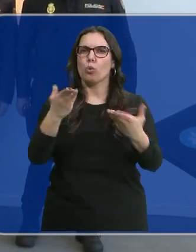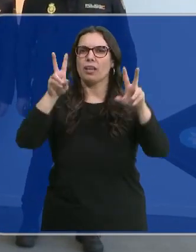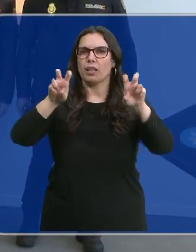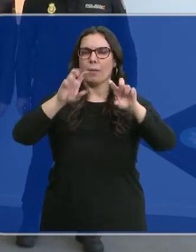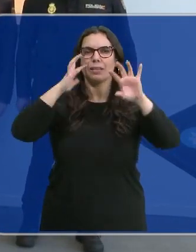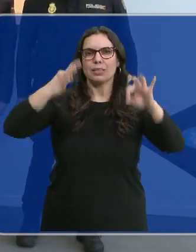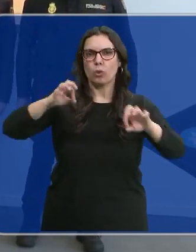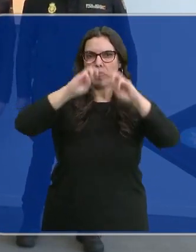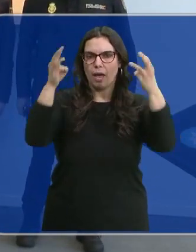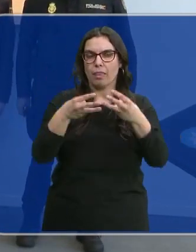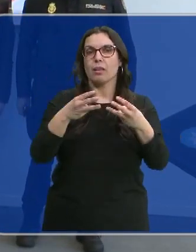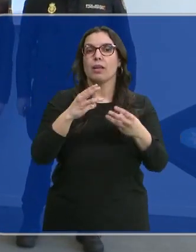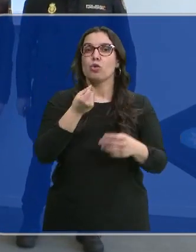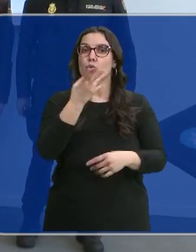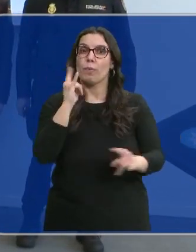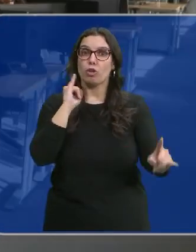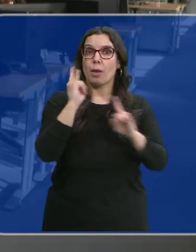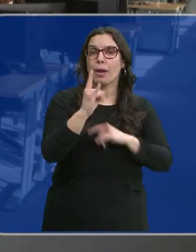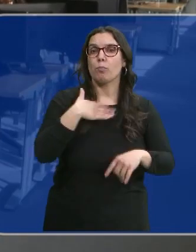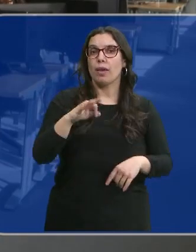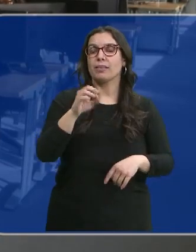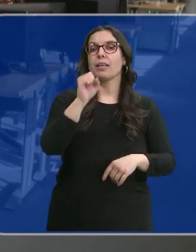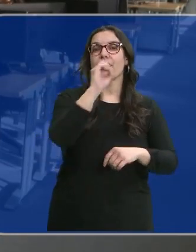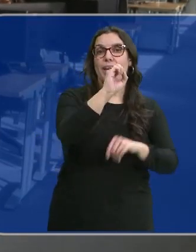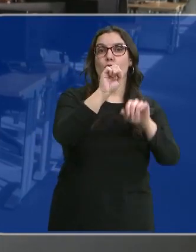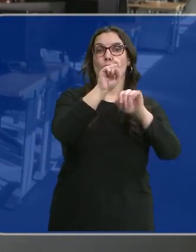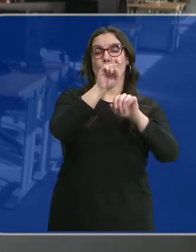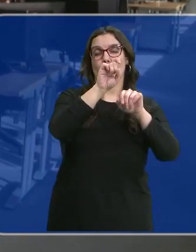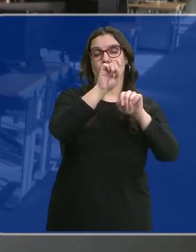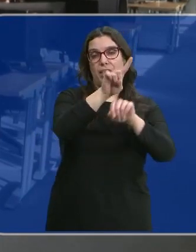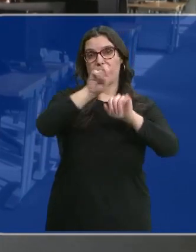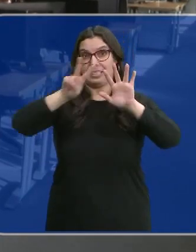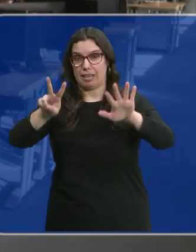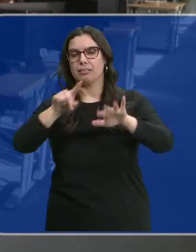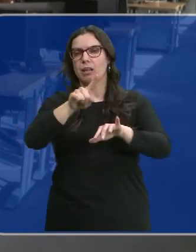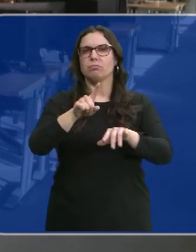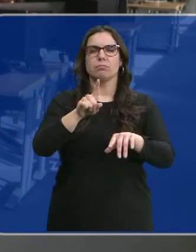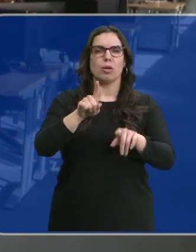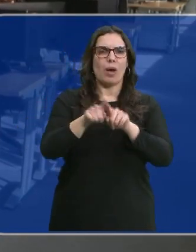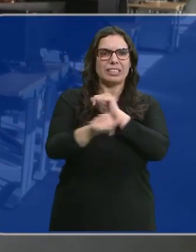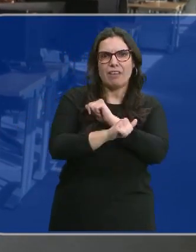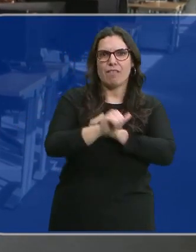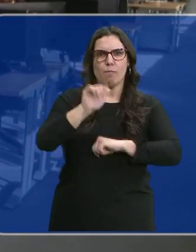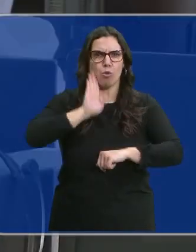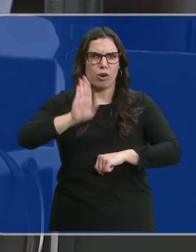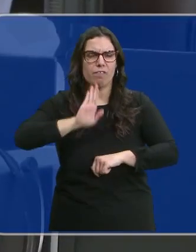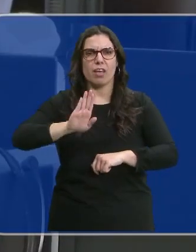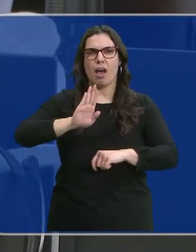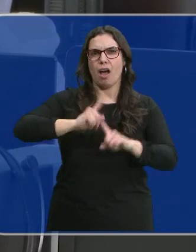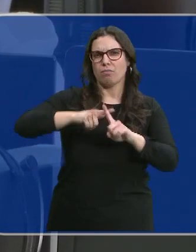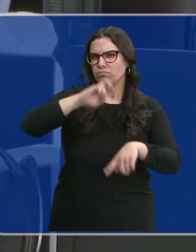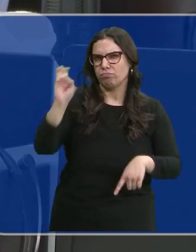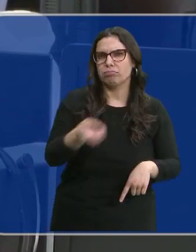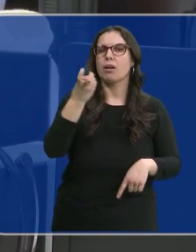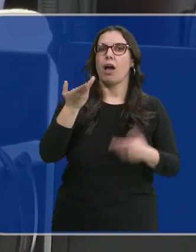a través del número 017. Un teléfono desde el que atienden casos de ciberbullying, de estafas, de pornografía y ayudan a sus víctimas a